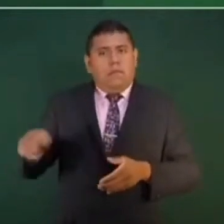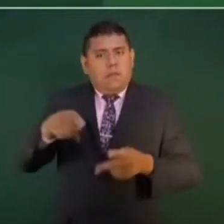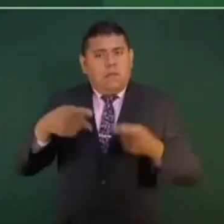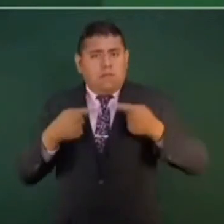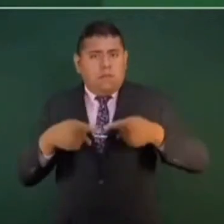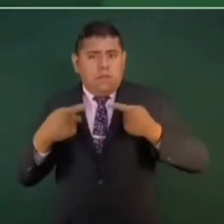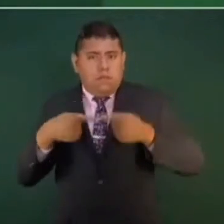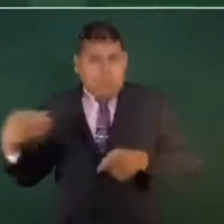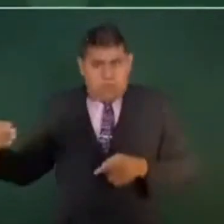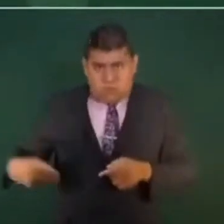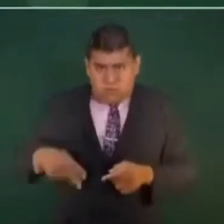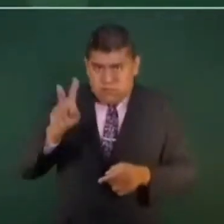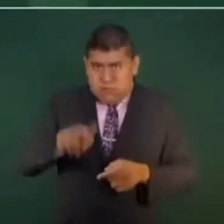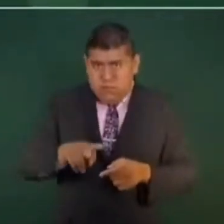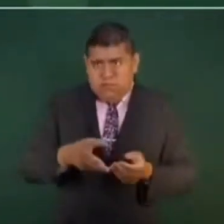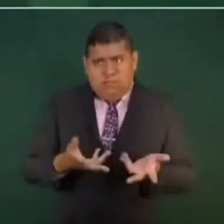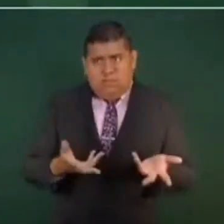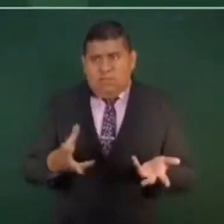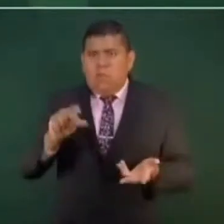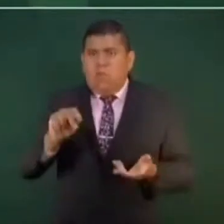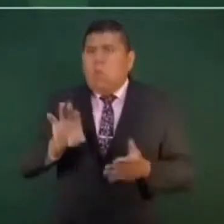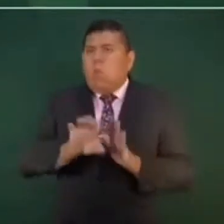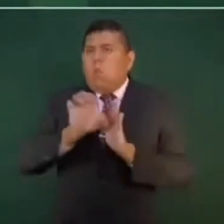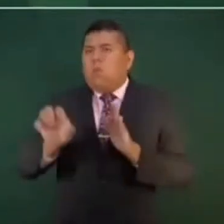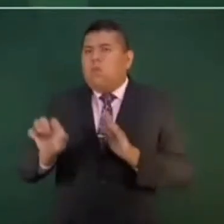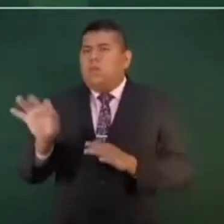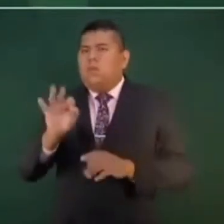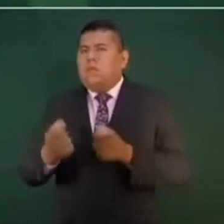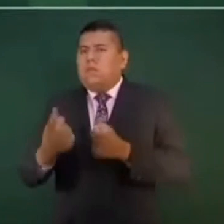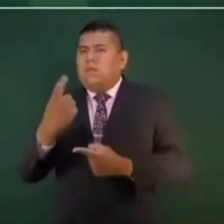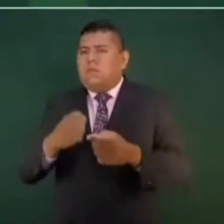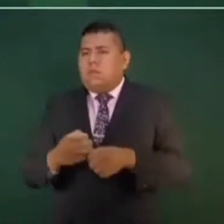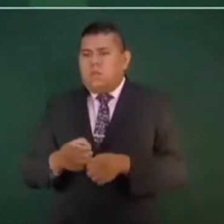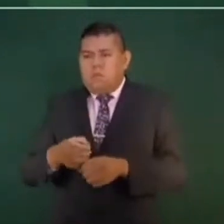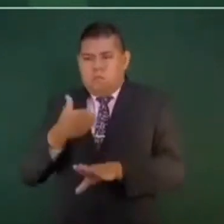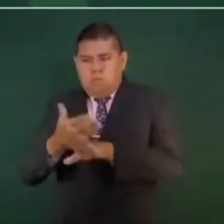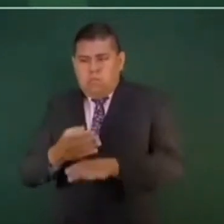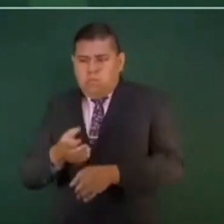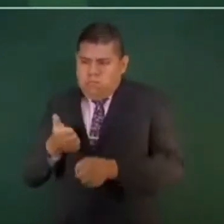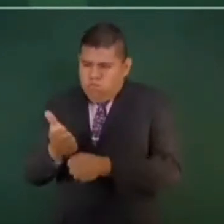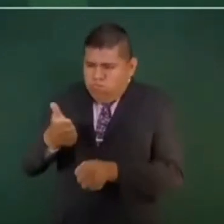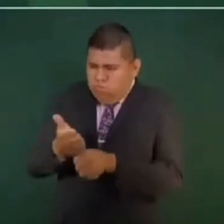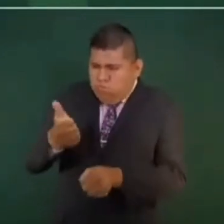incluso torturar nosotros